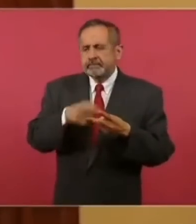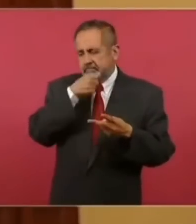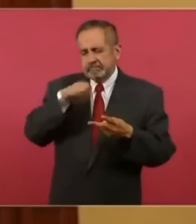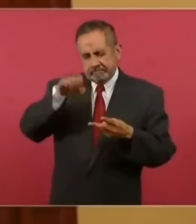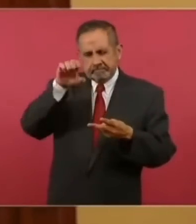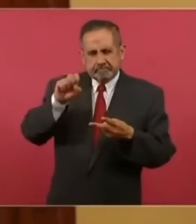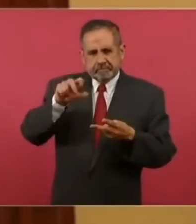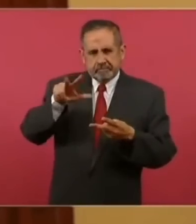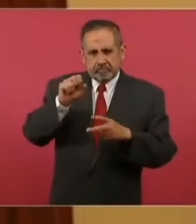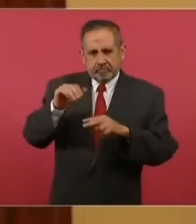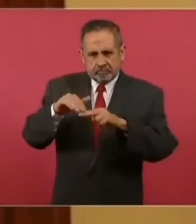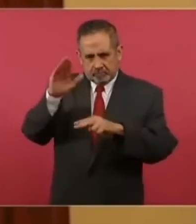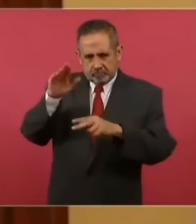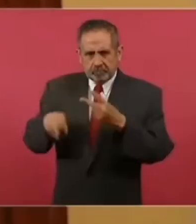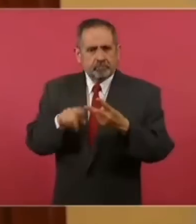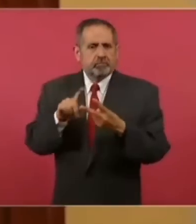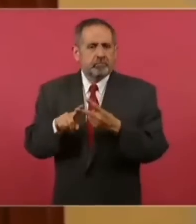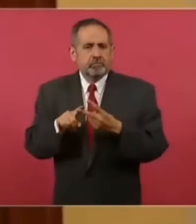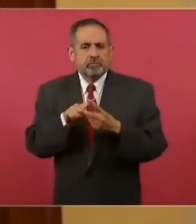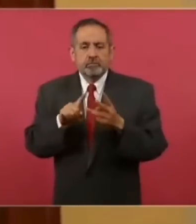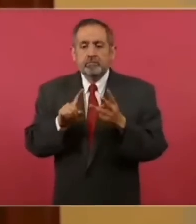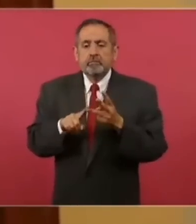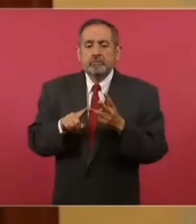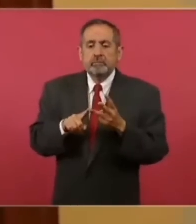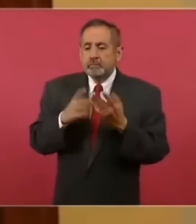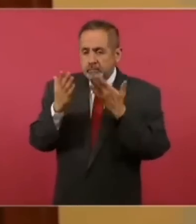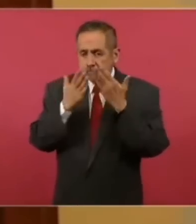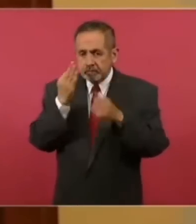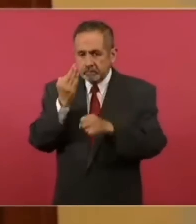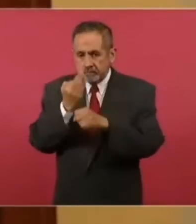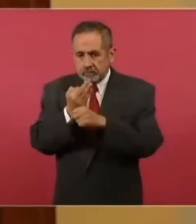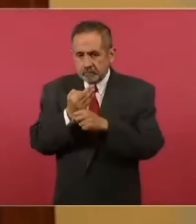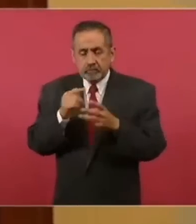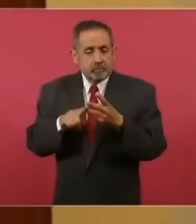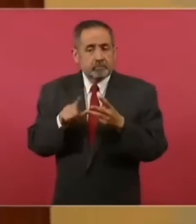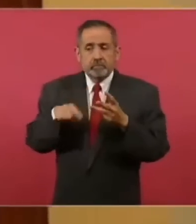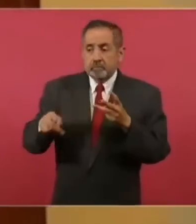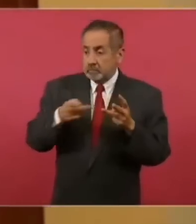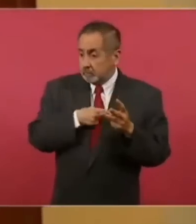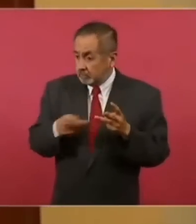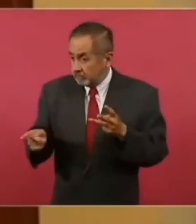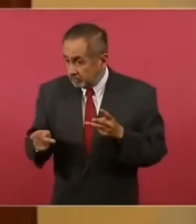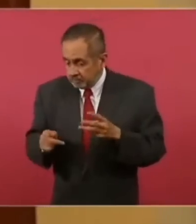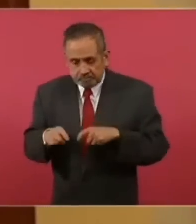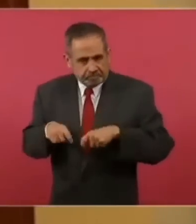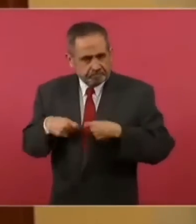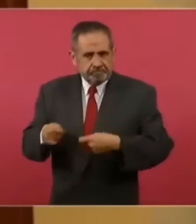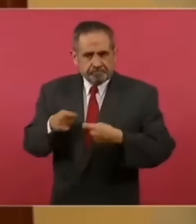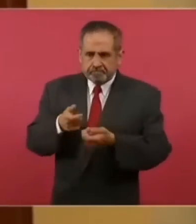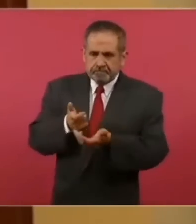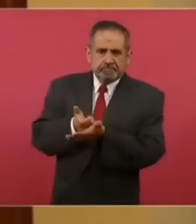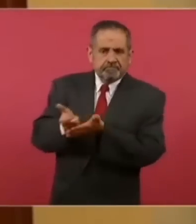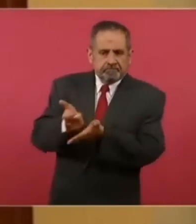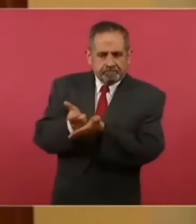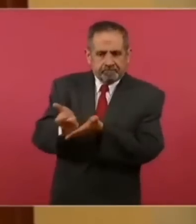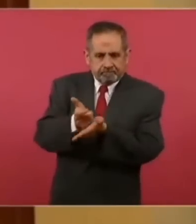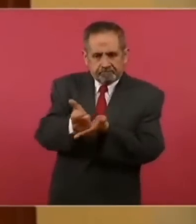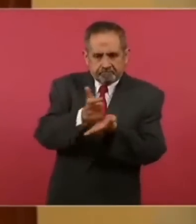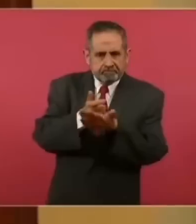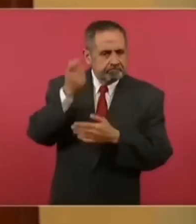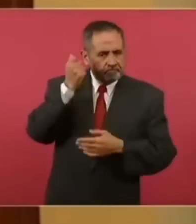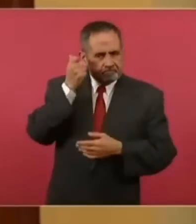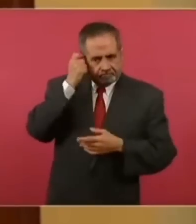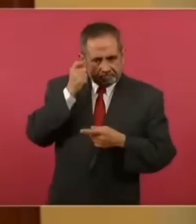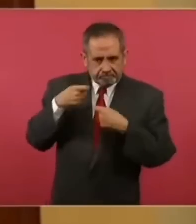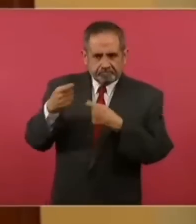a las y los estudiantes en condiciones de pobreza y se garantizarán servicios de